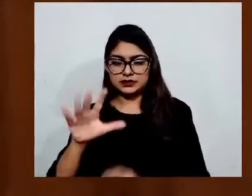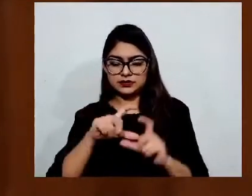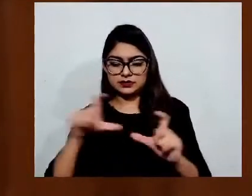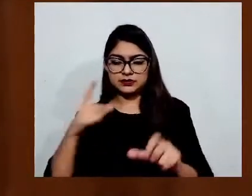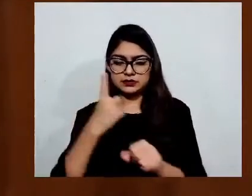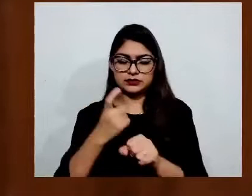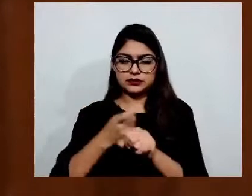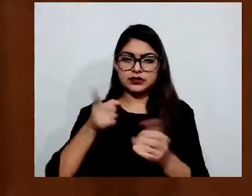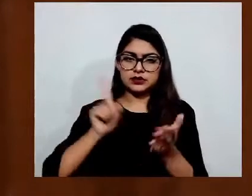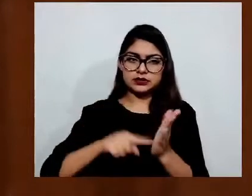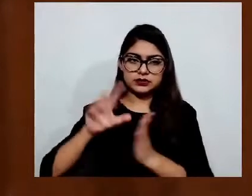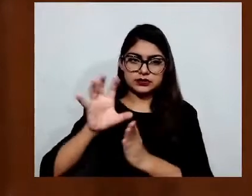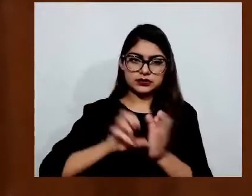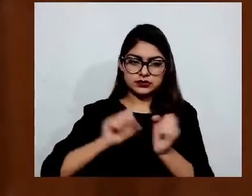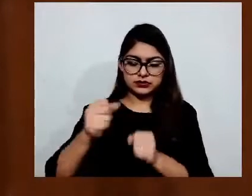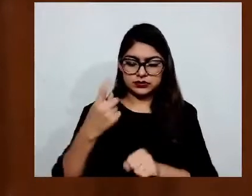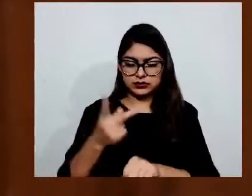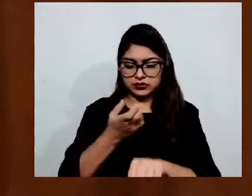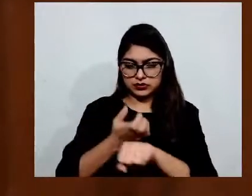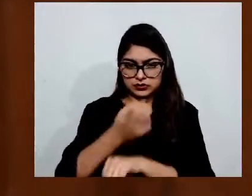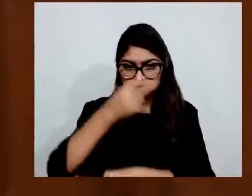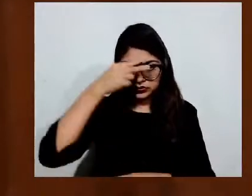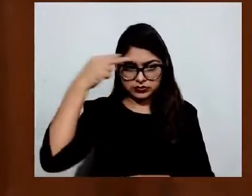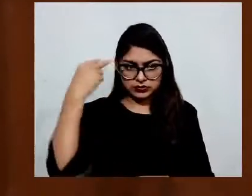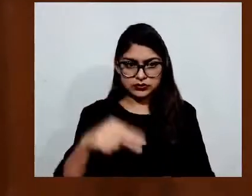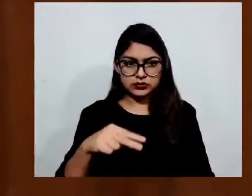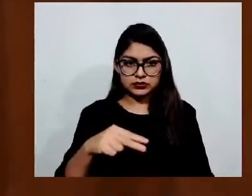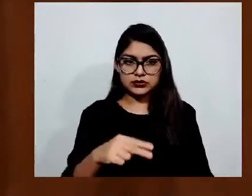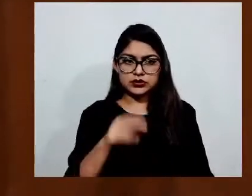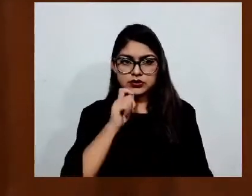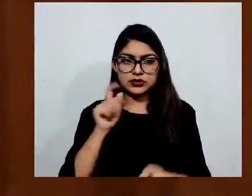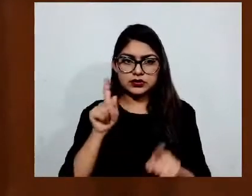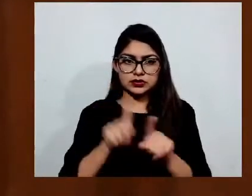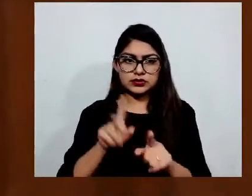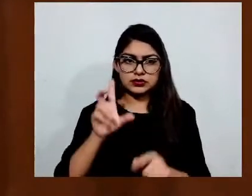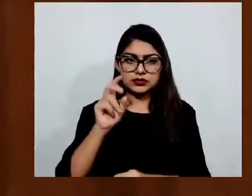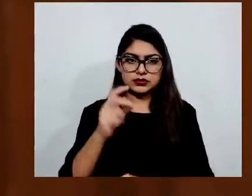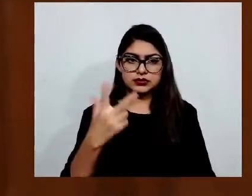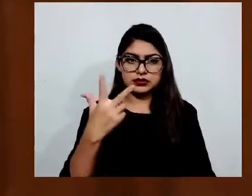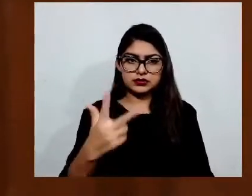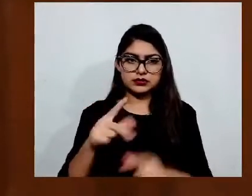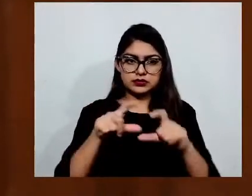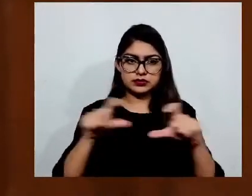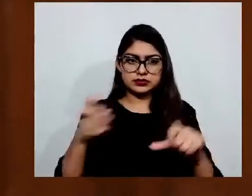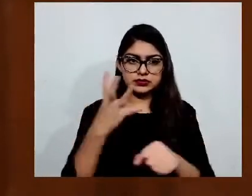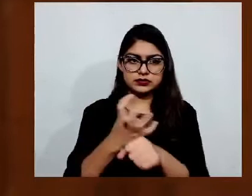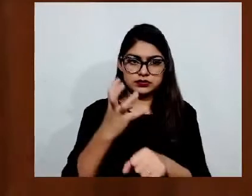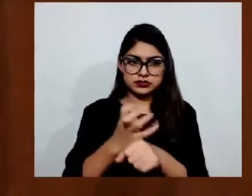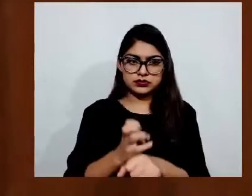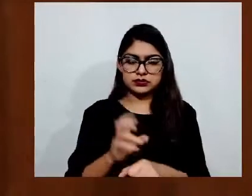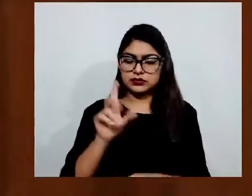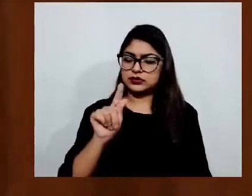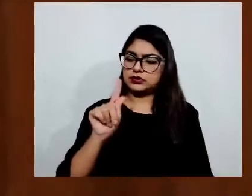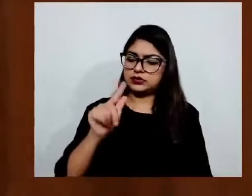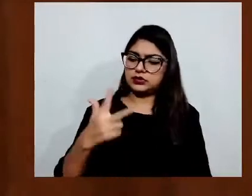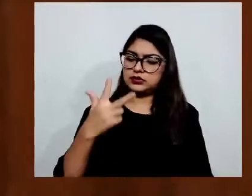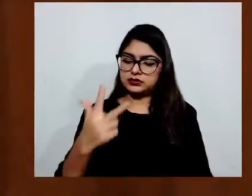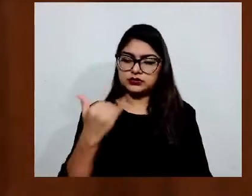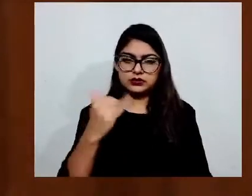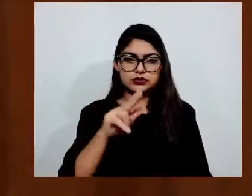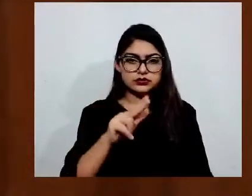Soberano de México, 38, fracción cuarta, 78 y 83 de la Ley Orgánica del Poder